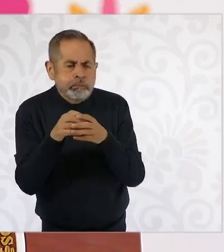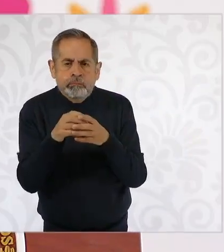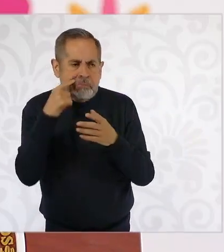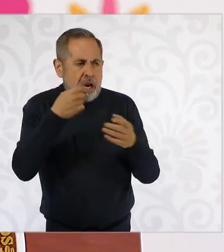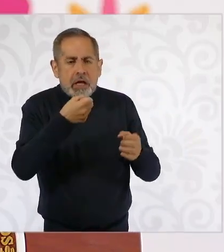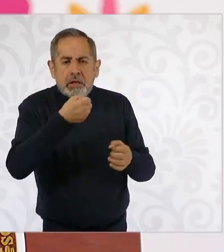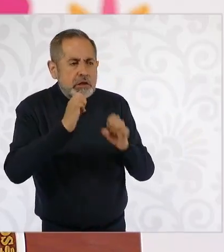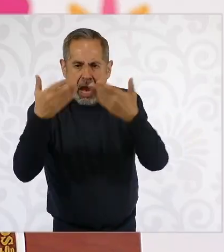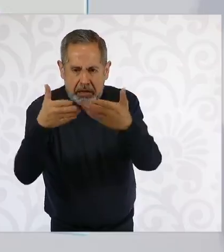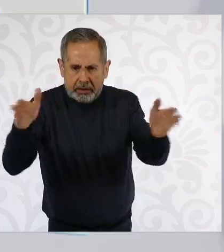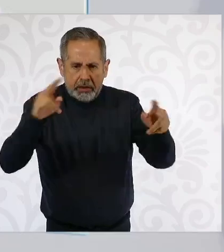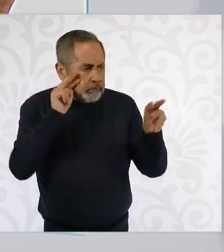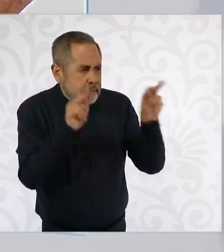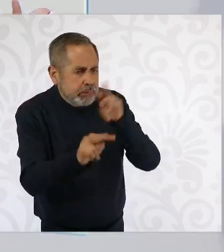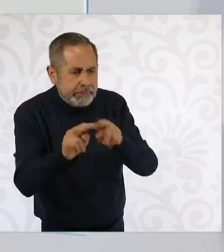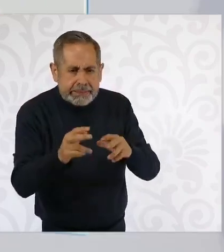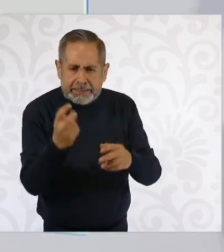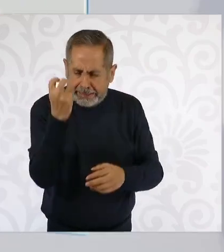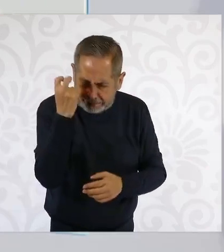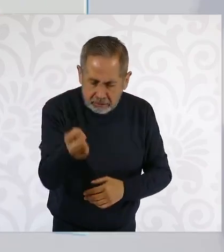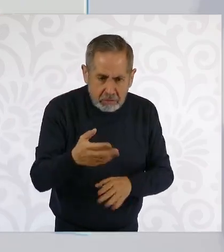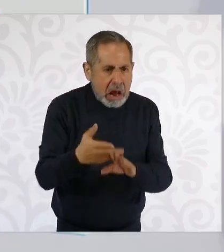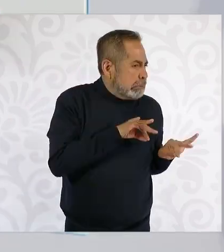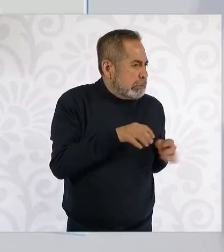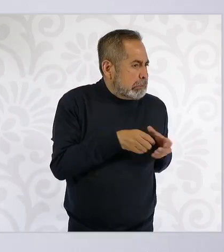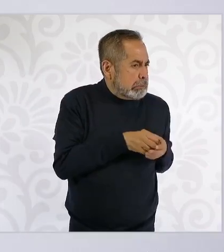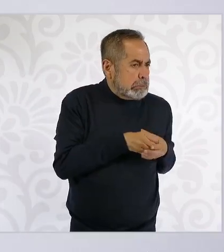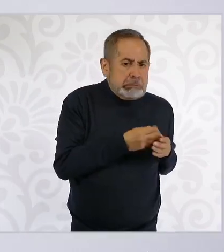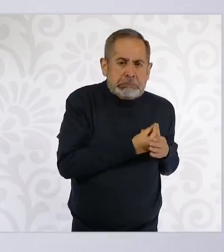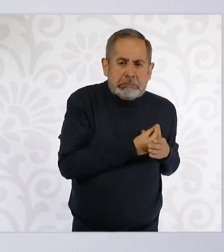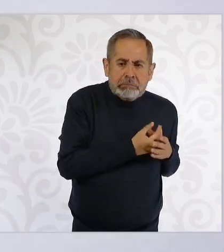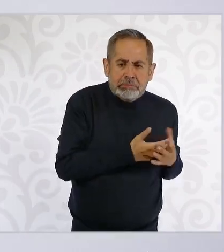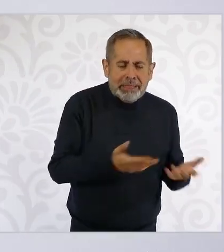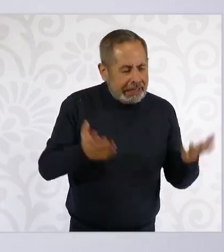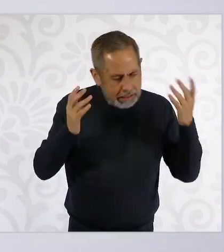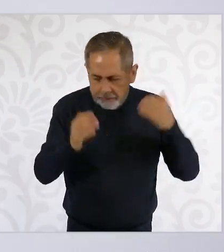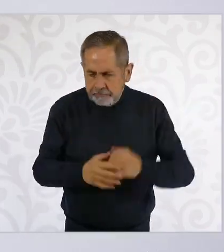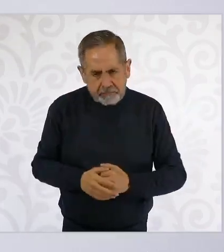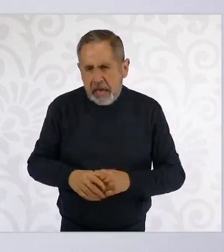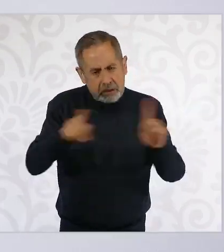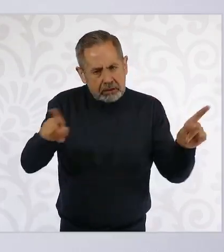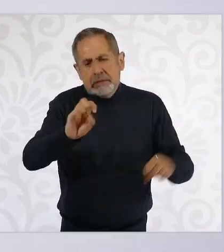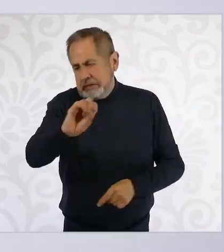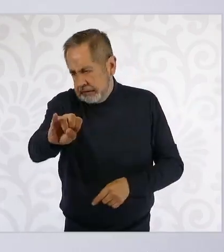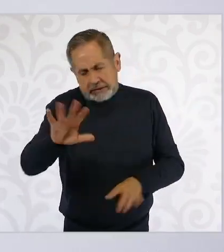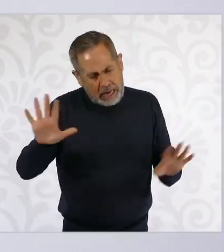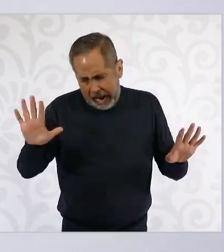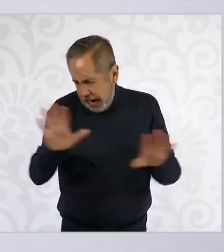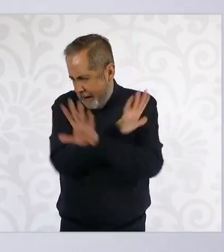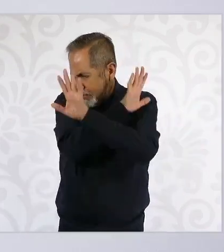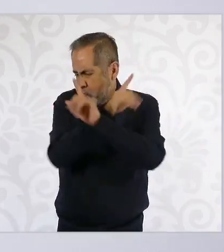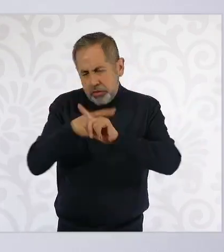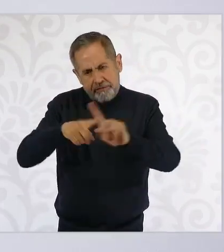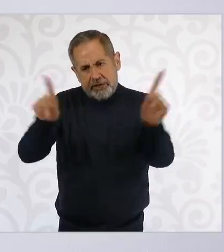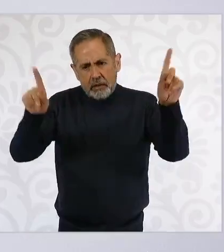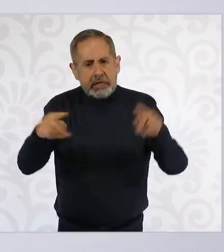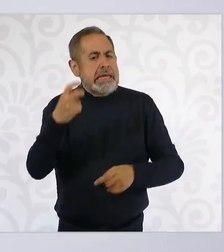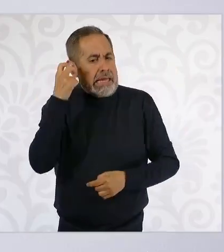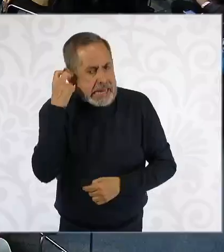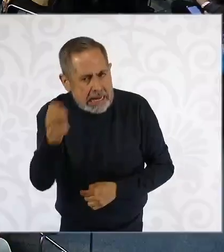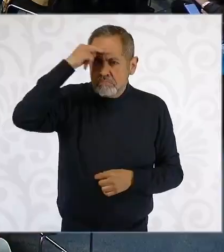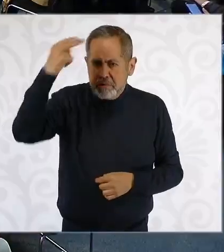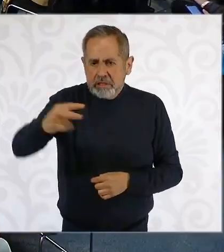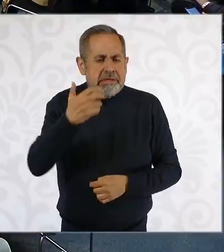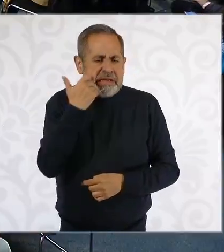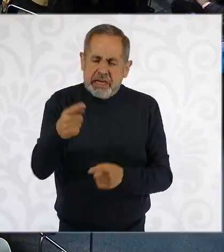entrevistas. ¿Cuándo se había visto eso? ¿Sí, México cambió? Sí, sí cambió. Y eso es lo que quiere el pueblo de México.